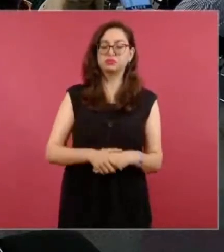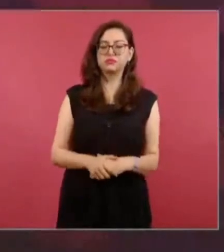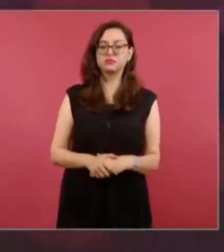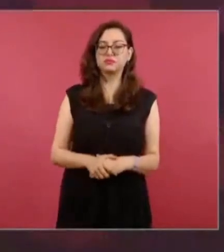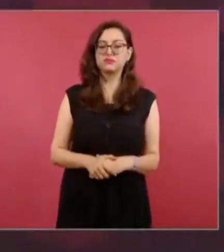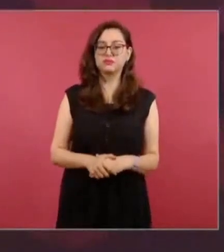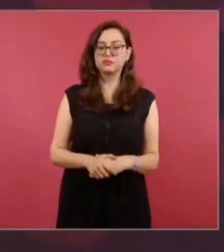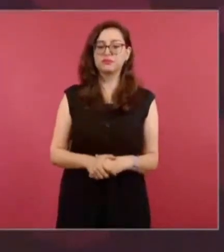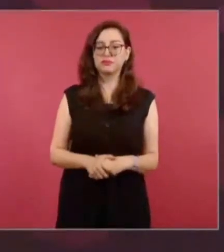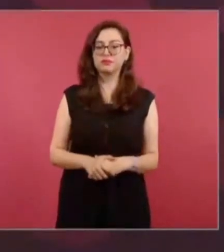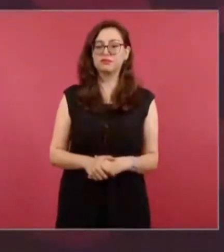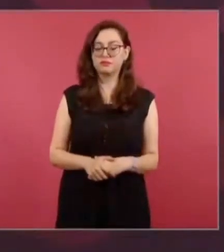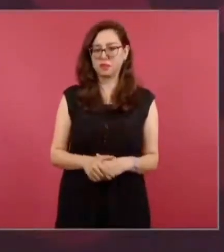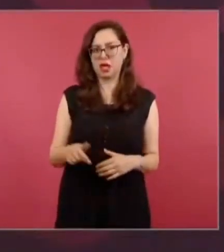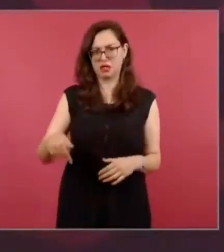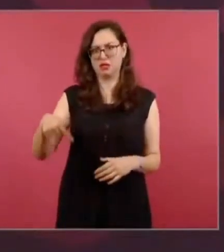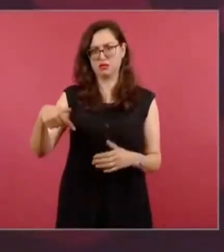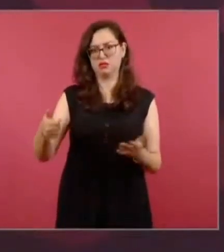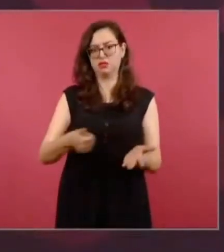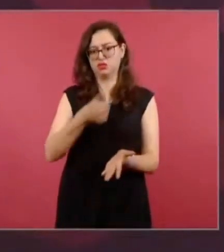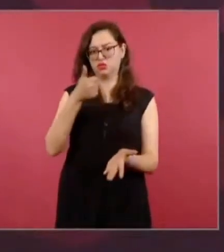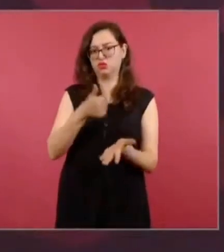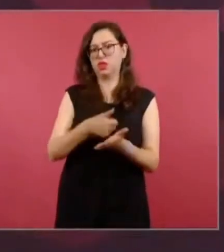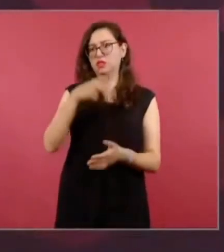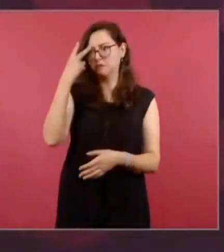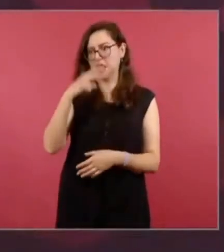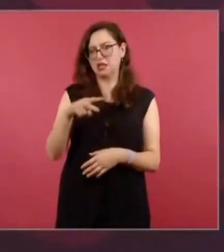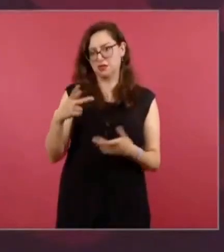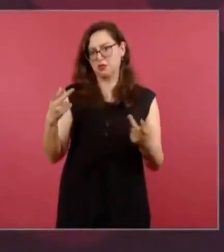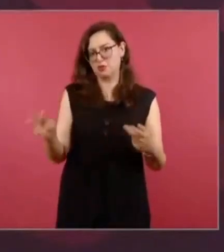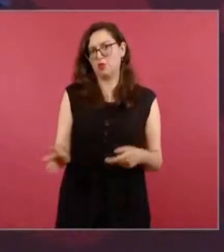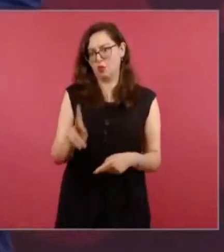de los pueblos que existen, a una persona.